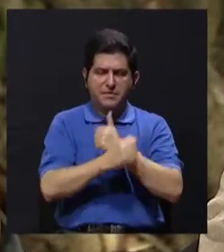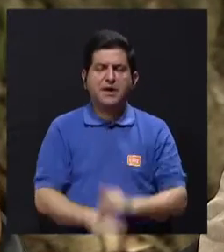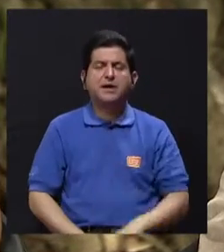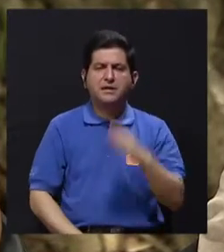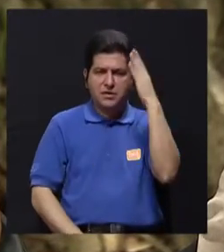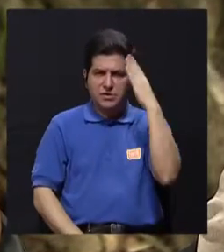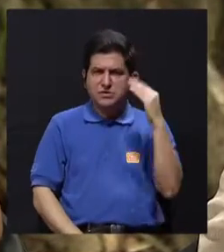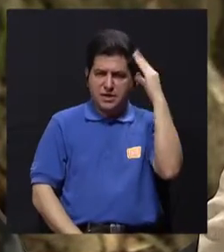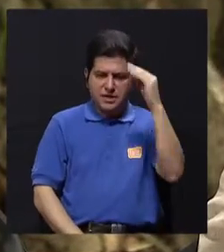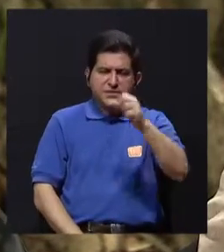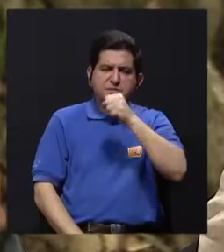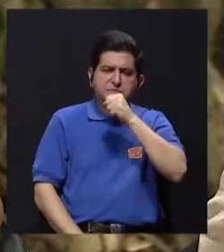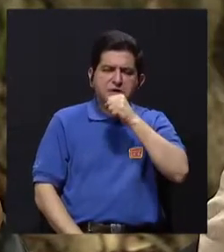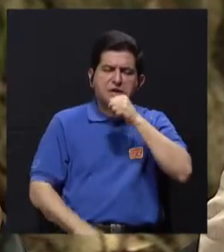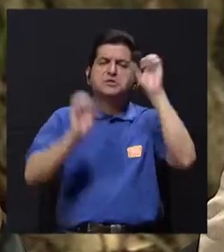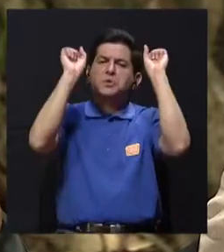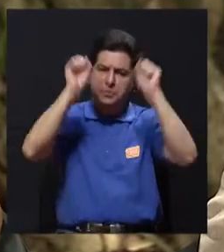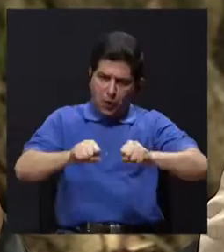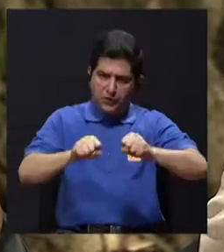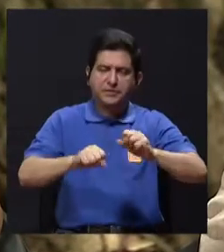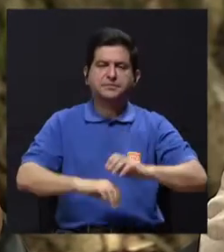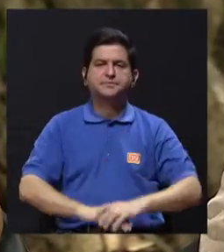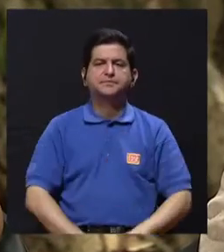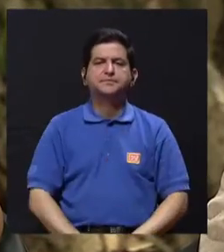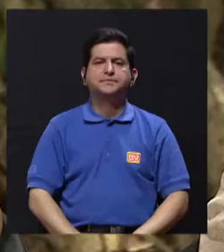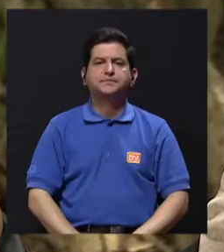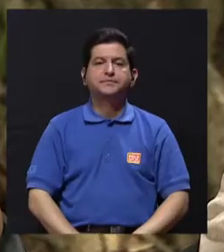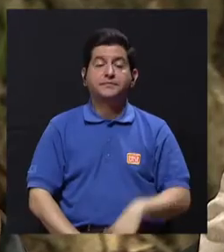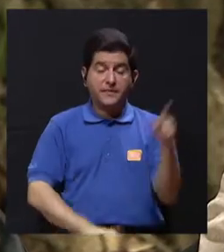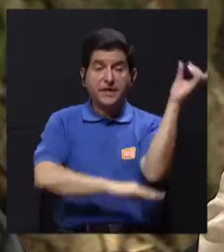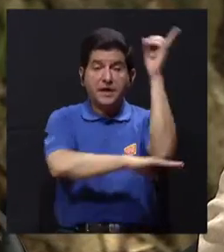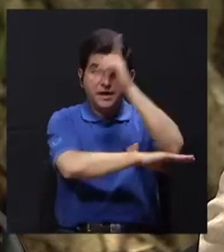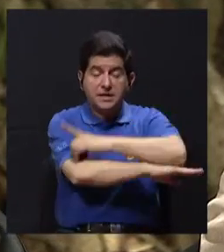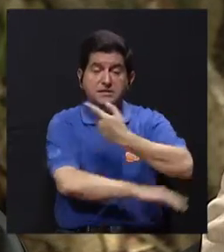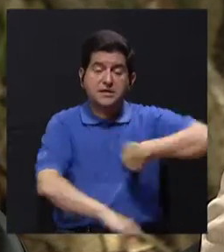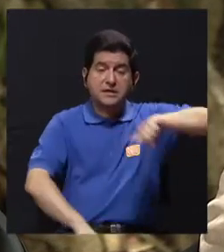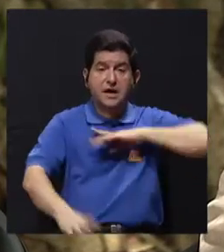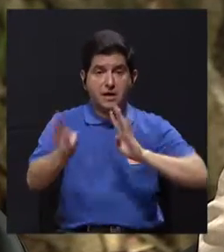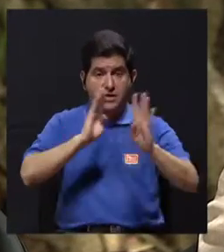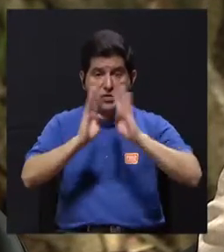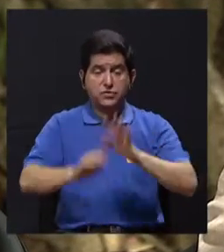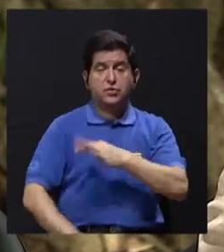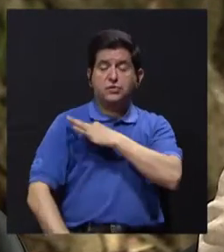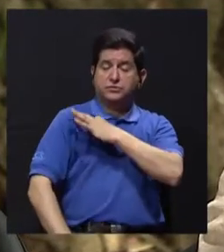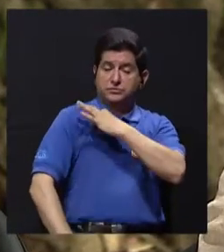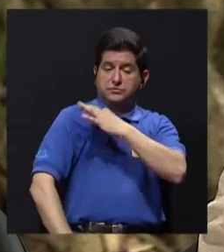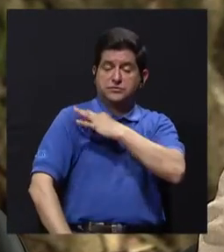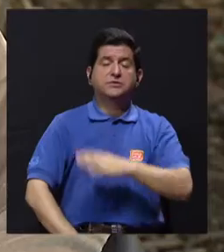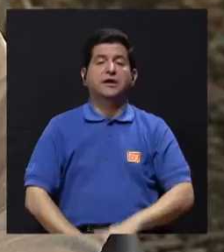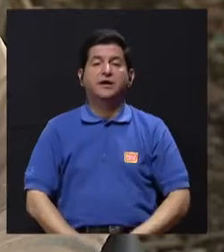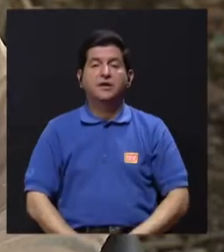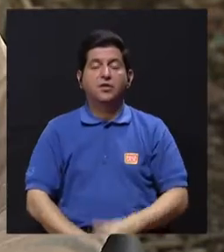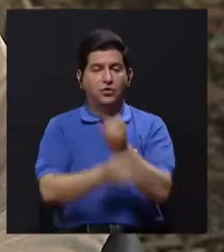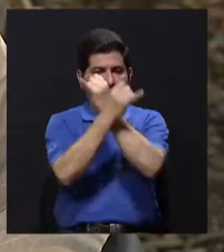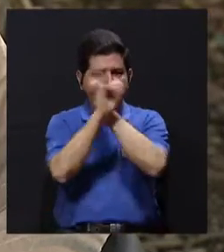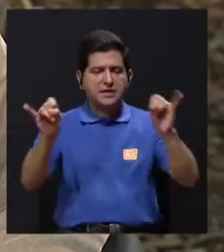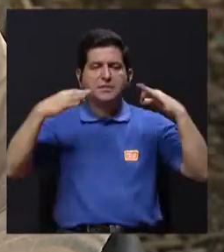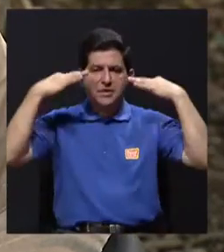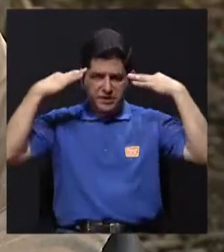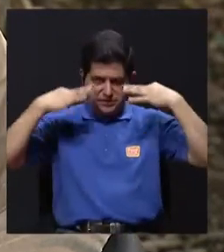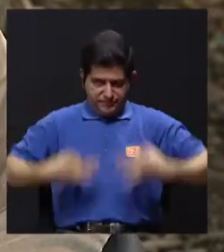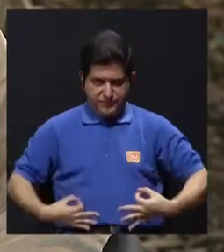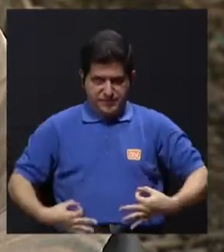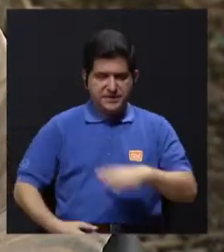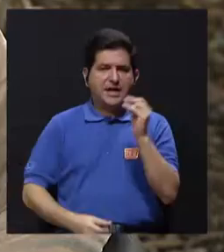y por las personas que nos acompañan en esta vivencia del envejecimiento. Correcto, correcto. Y es que el día de hoy vamos a conversar con nuestro